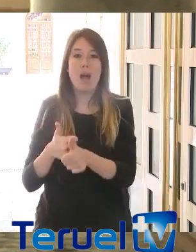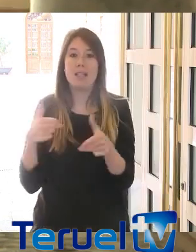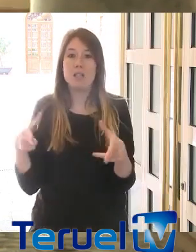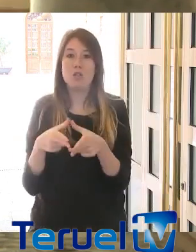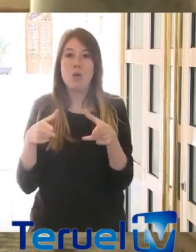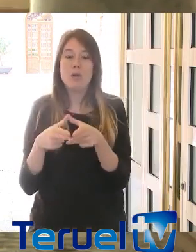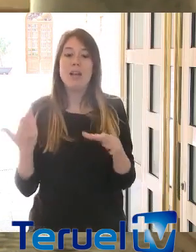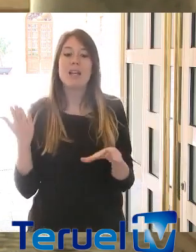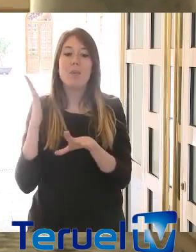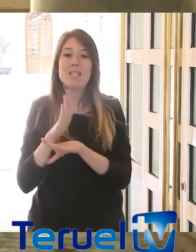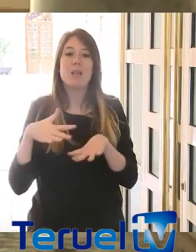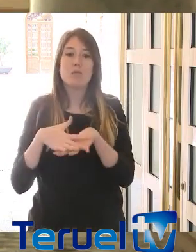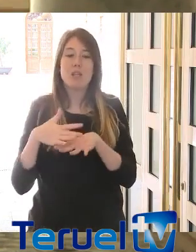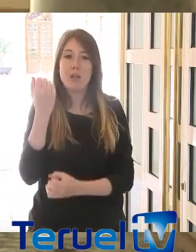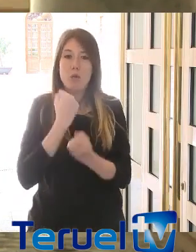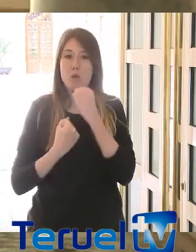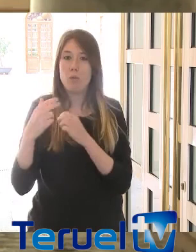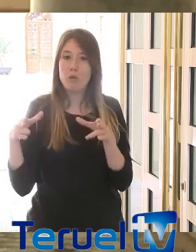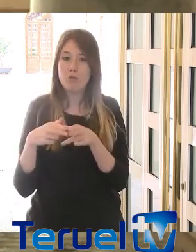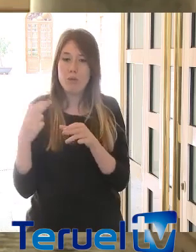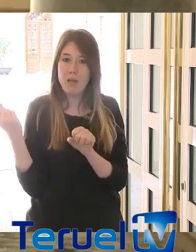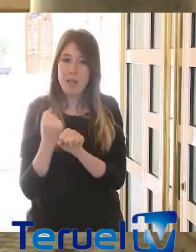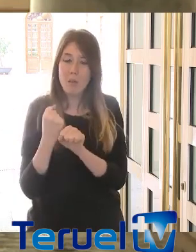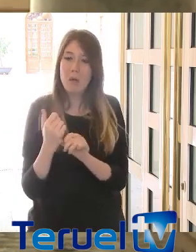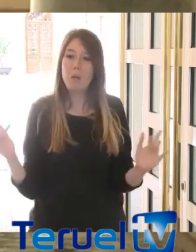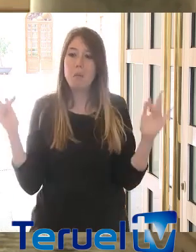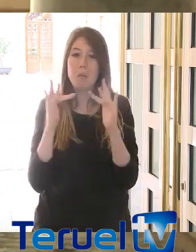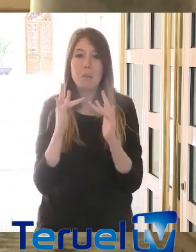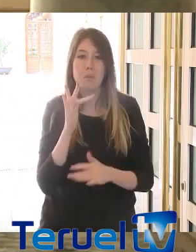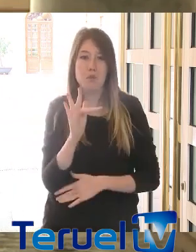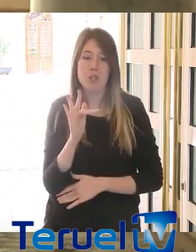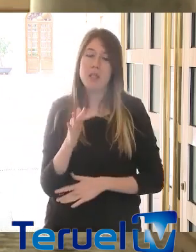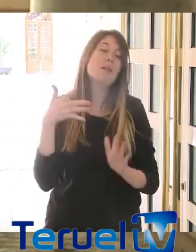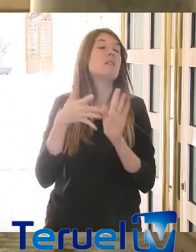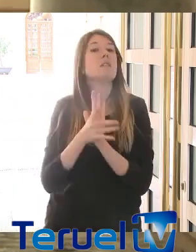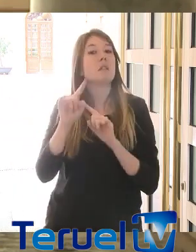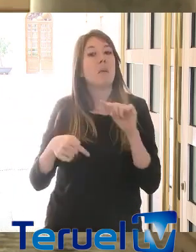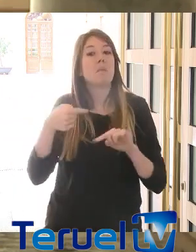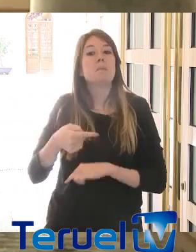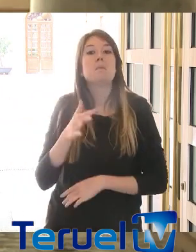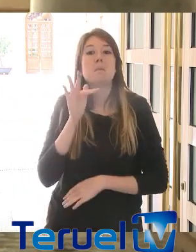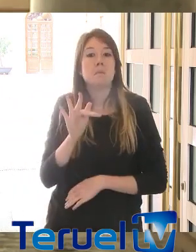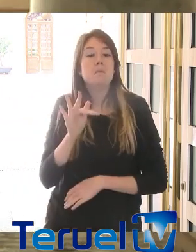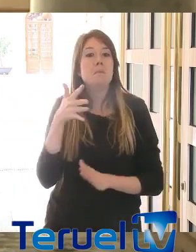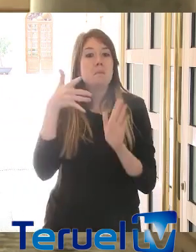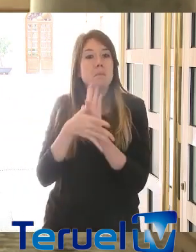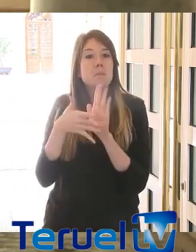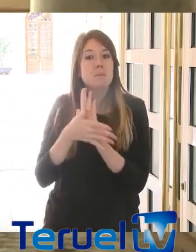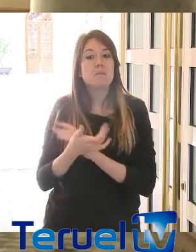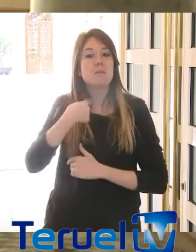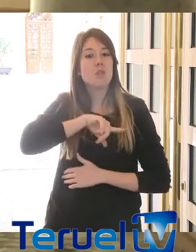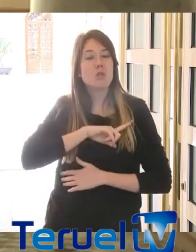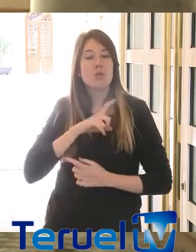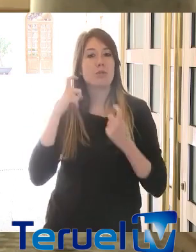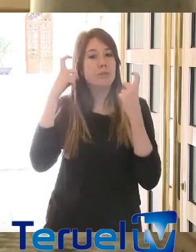tejido tanto económico como social y laboral. Entonces, yo creo que es muy positivo que demos esa visualización de estar encima